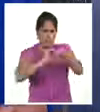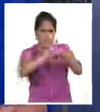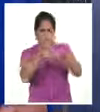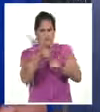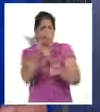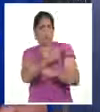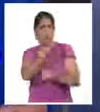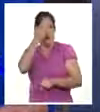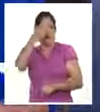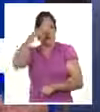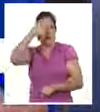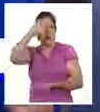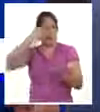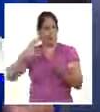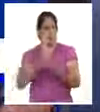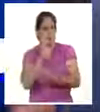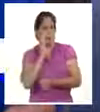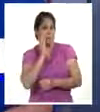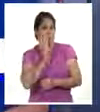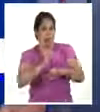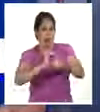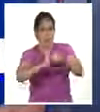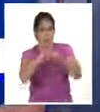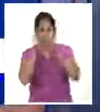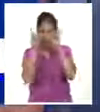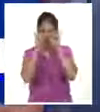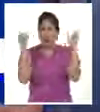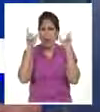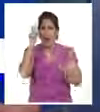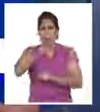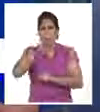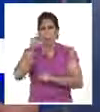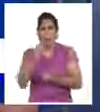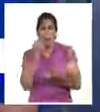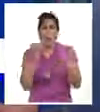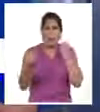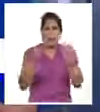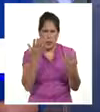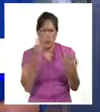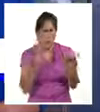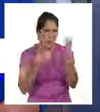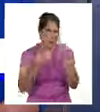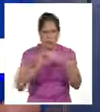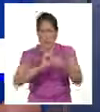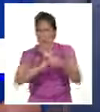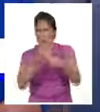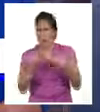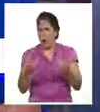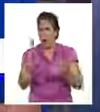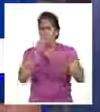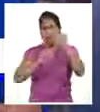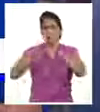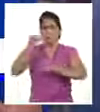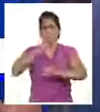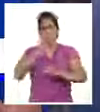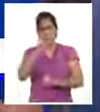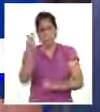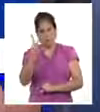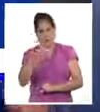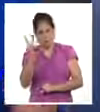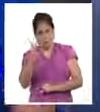vacunas cubanas anti-SARS-CoV-2 acapararon la mayor atención de los participantes en esta primera sesión de Biohavana 2022,